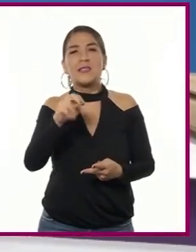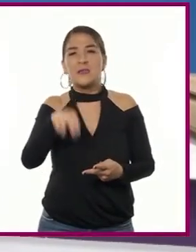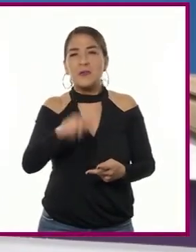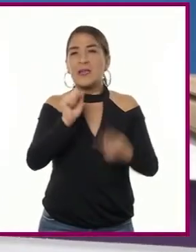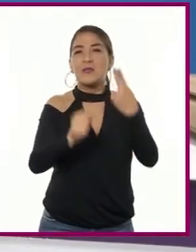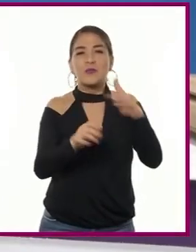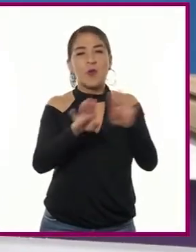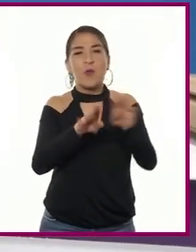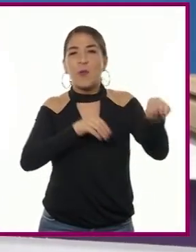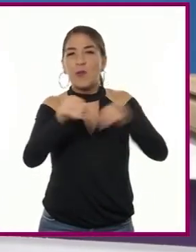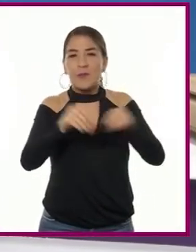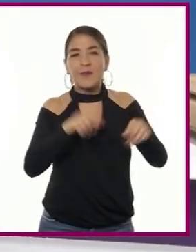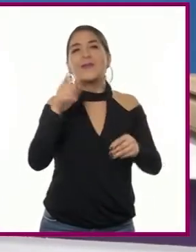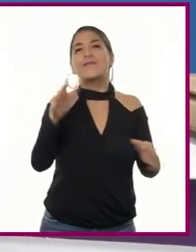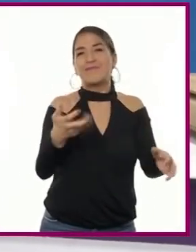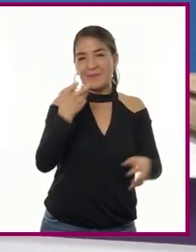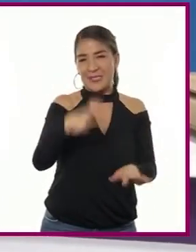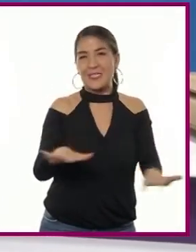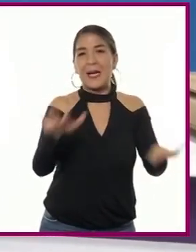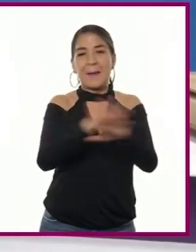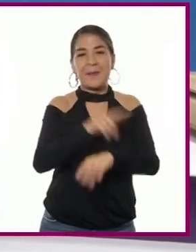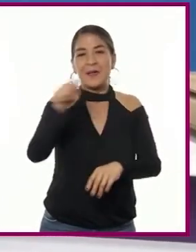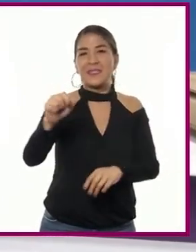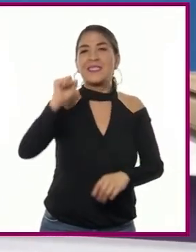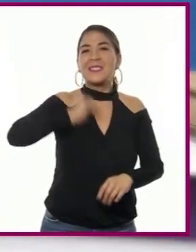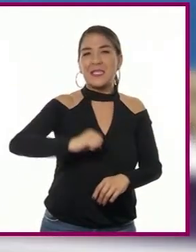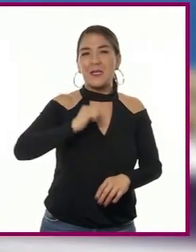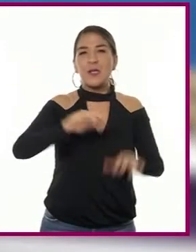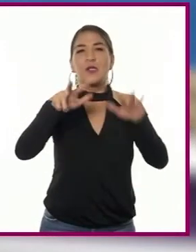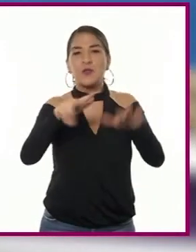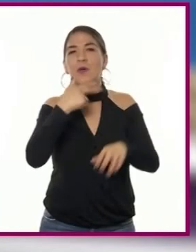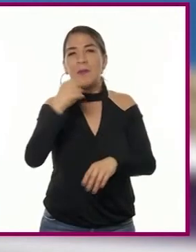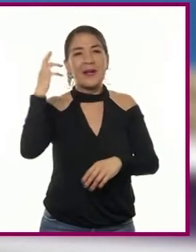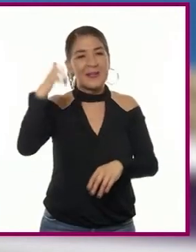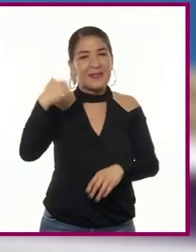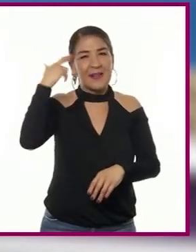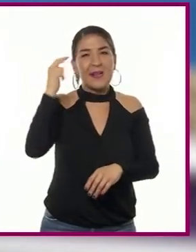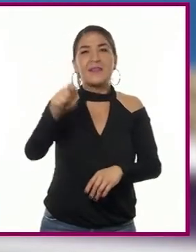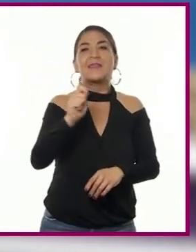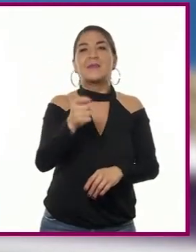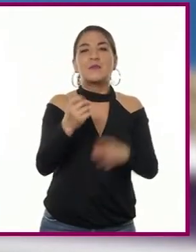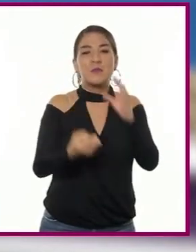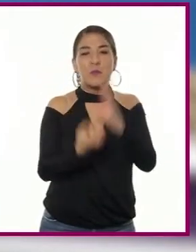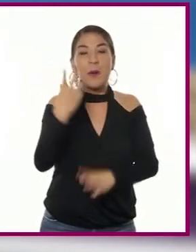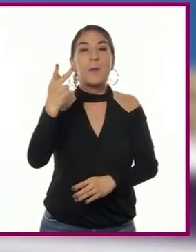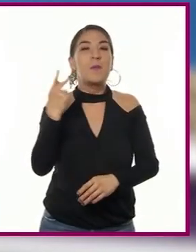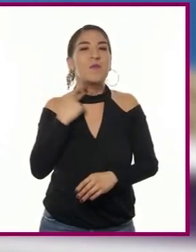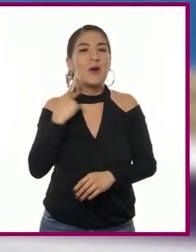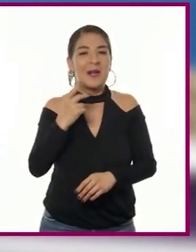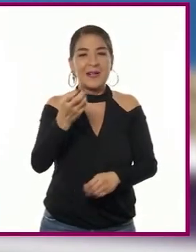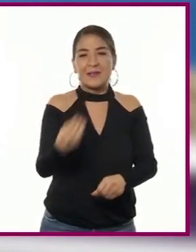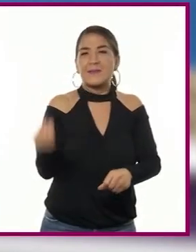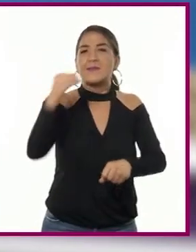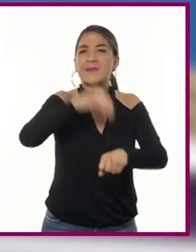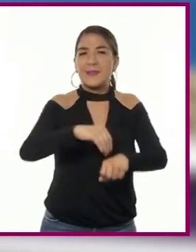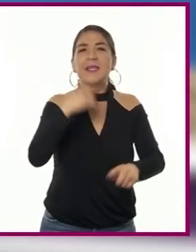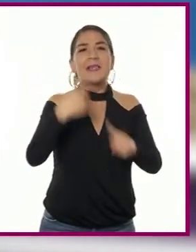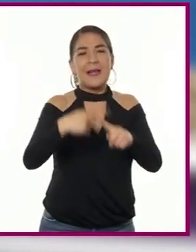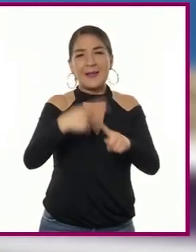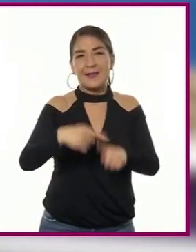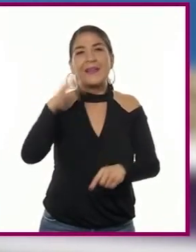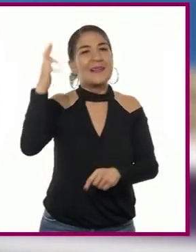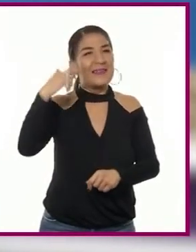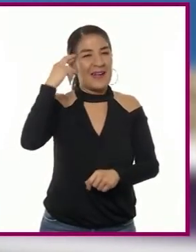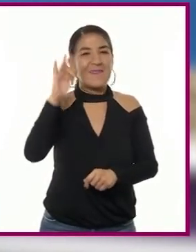llevar a cabo los monarcas españoles del siglo XVIII, empezando con la política de nueva planta instaurada por el rey Felipe